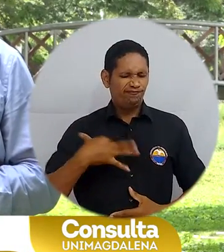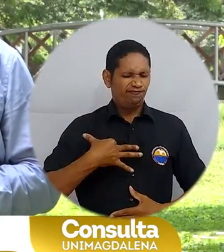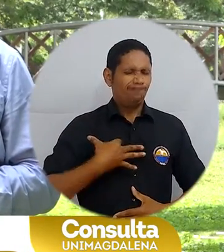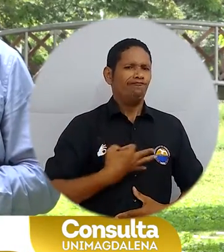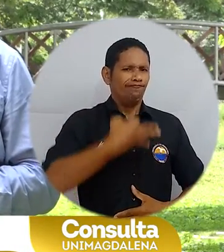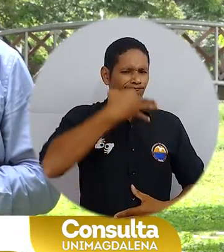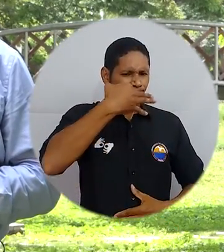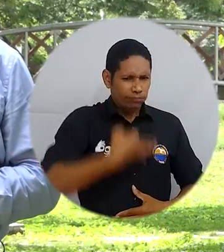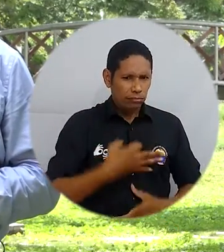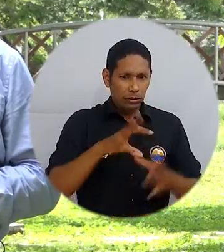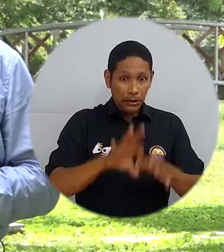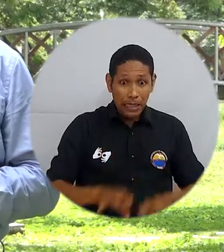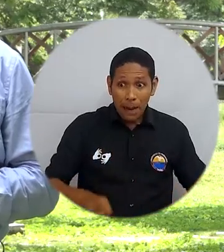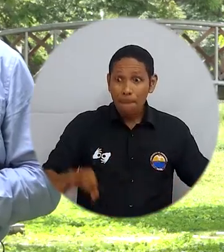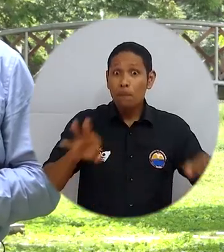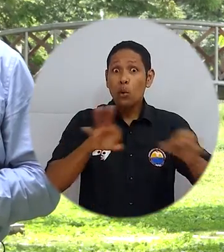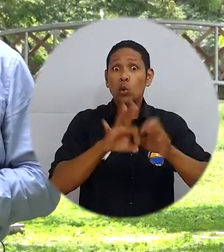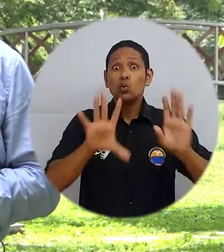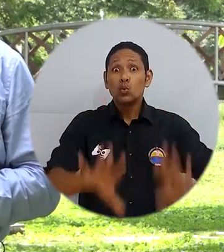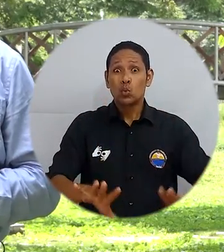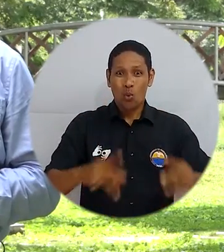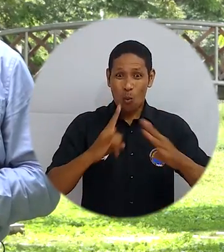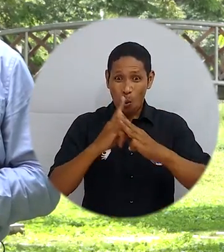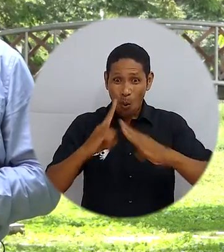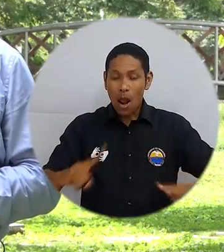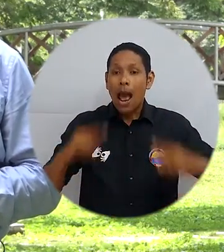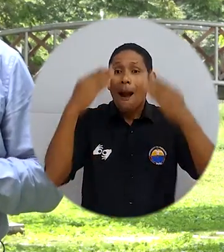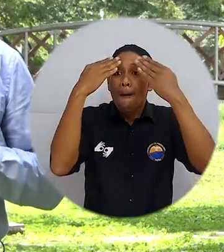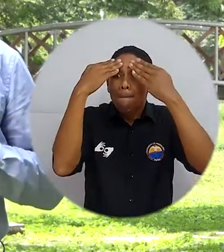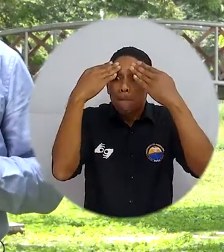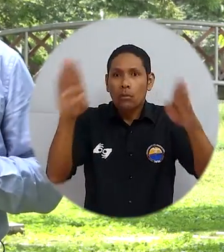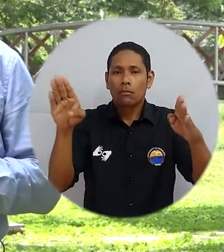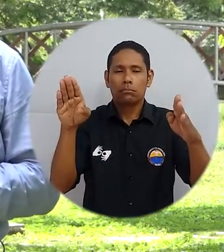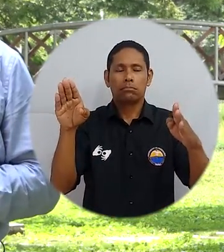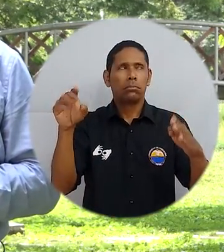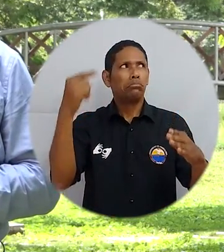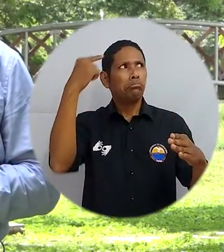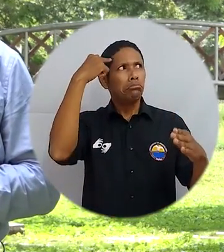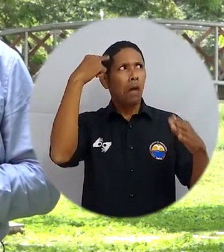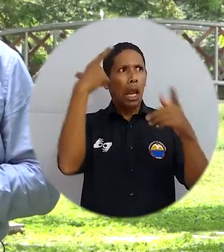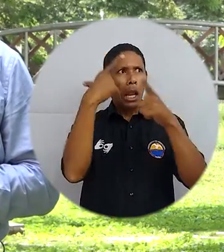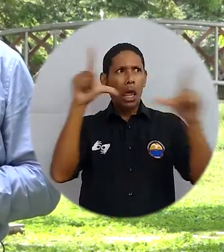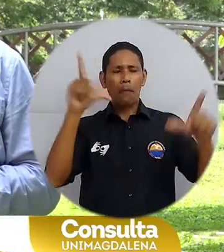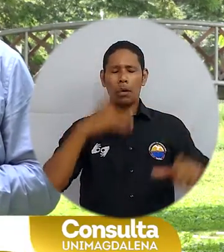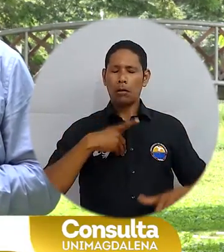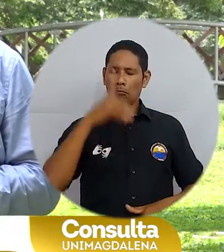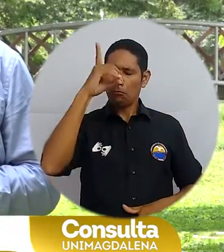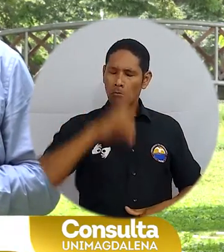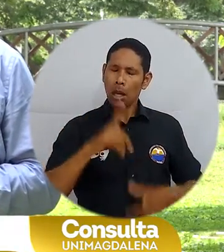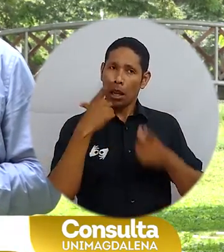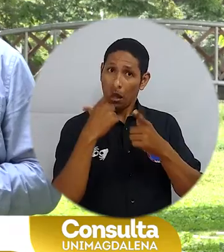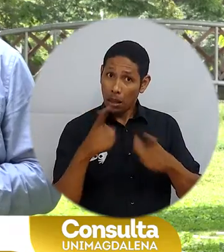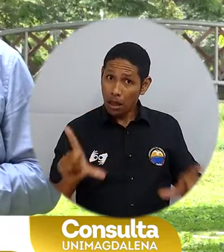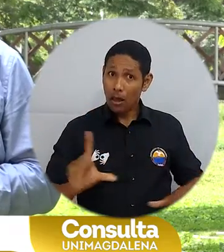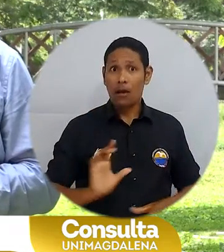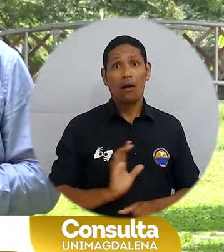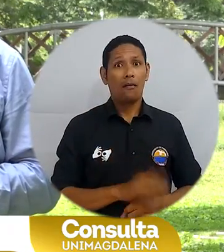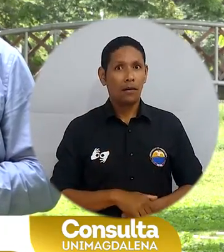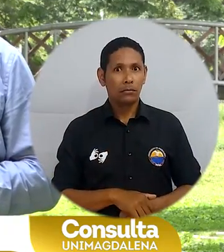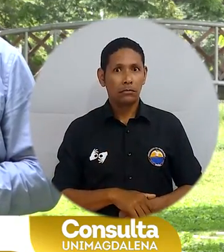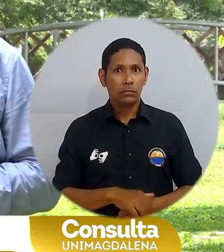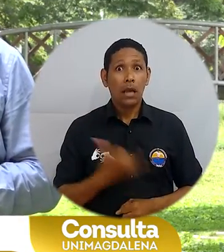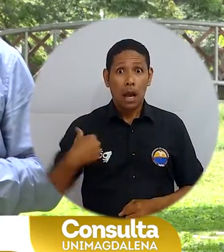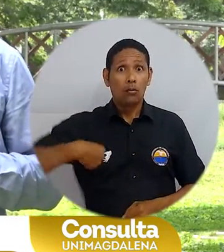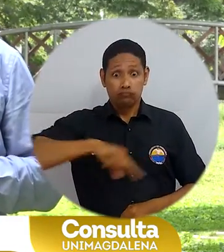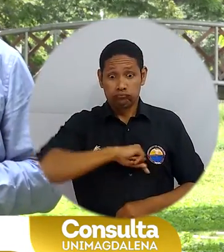para recuperar la democratización de la universidad y la libertad de pensamiento y de decisión. En ese sentido,